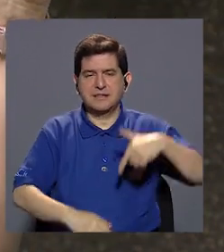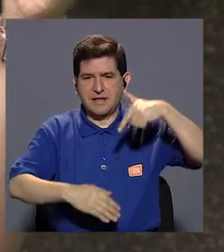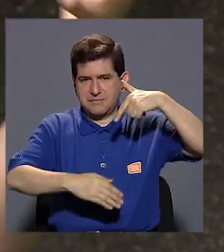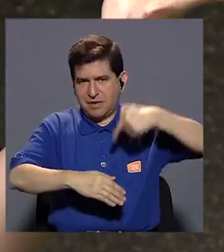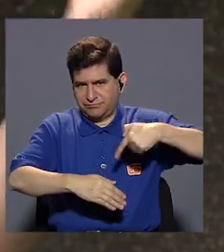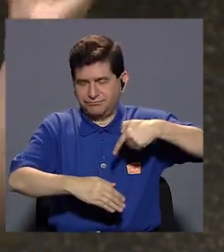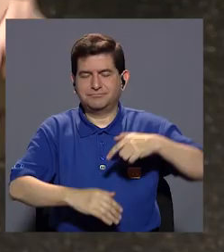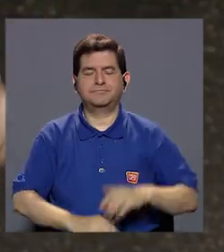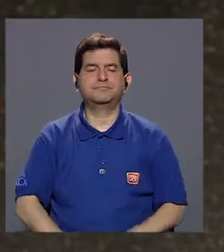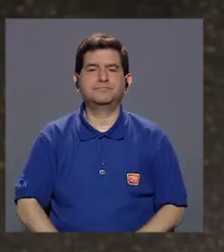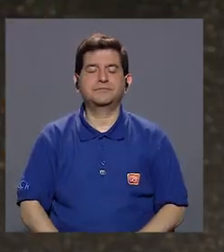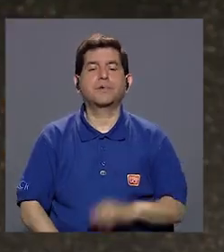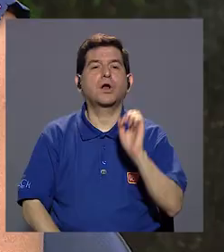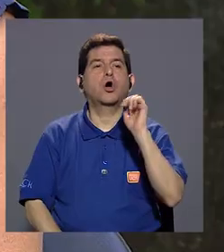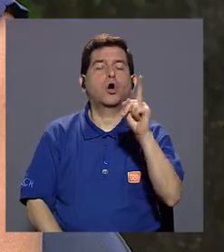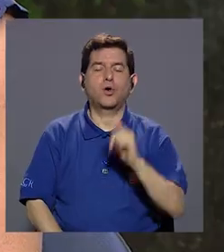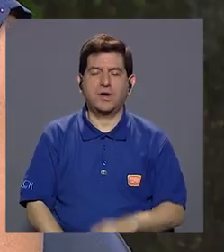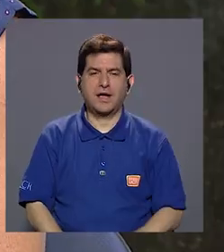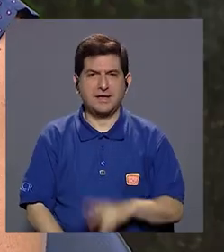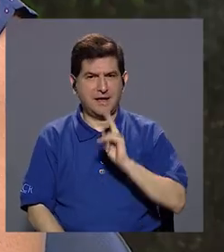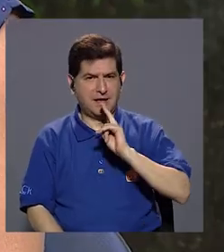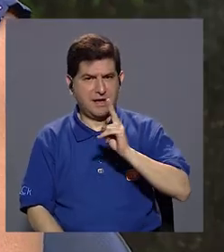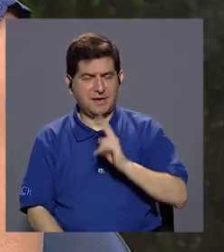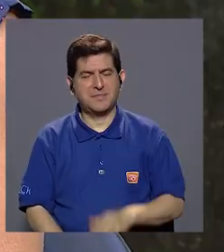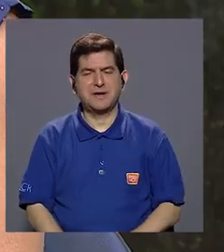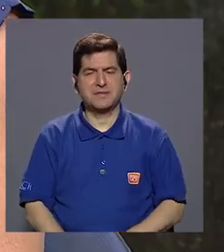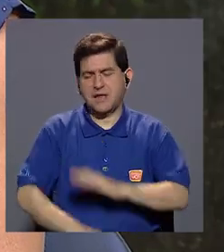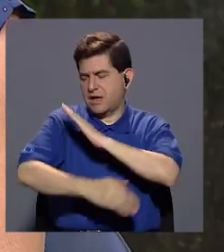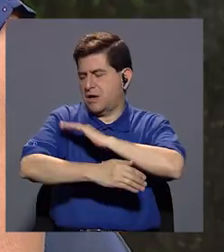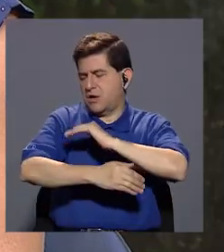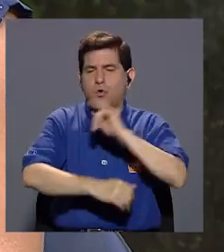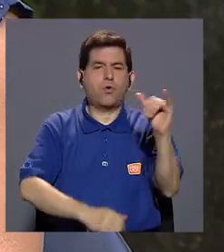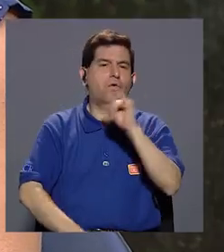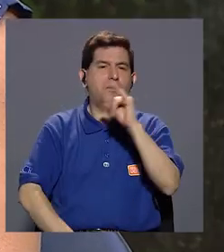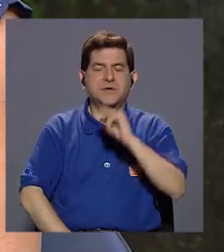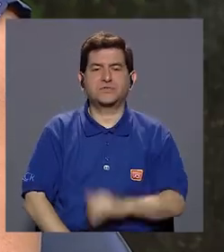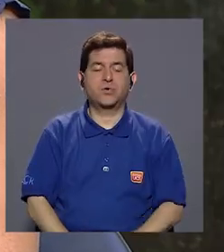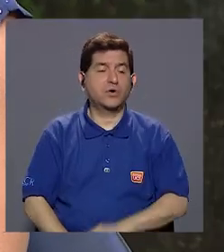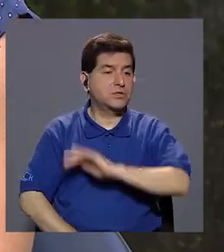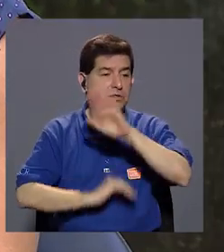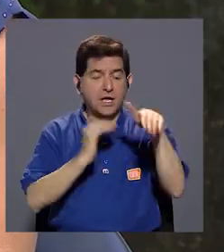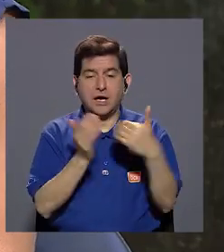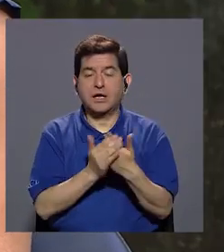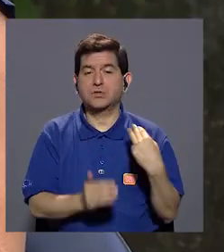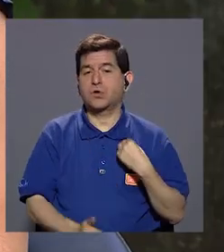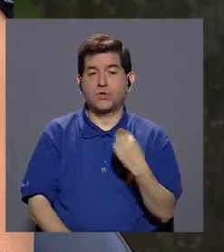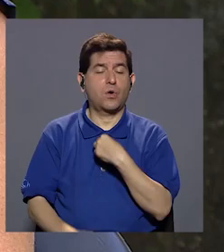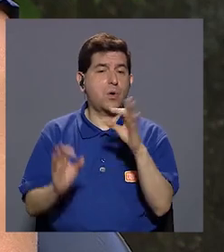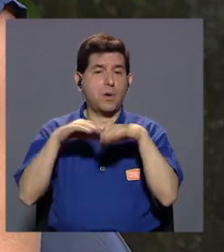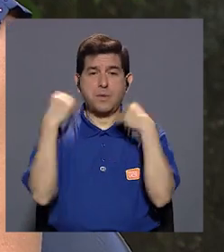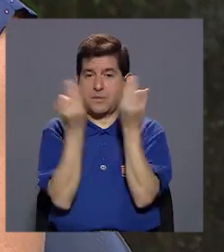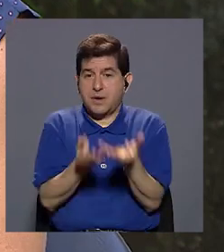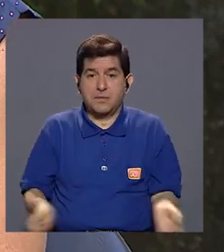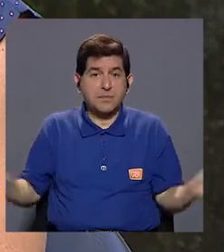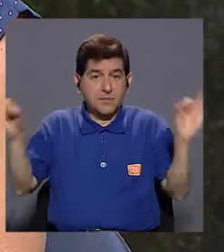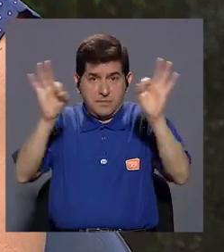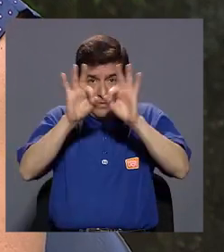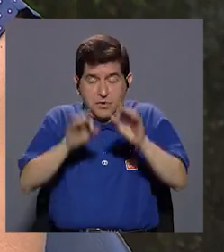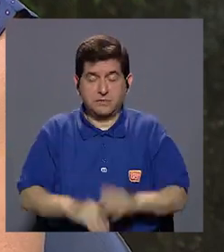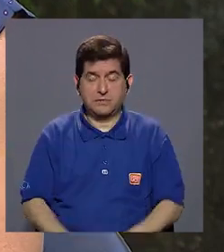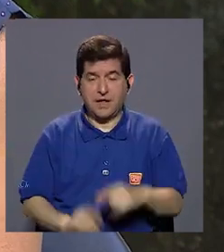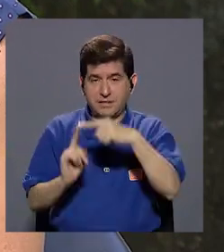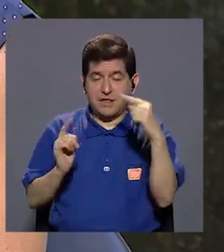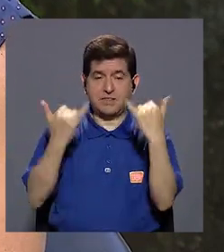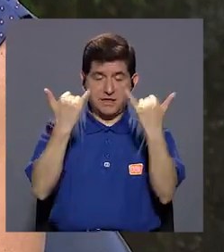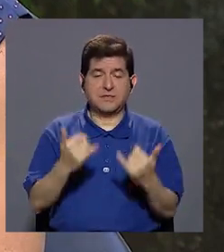de vacunación. Ok. Bueno, en realidad, con las mascotas es igual que con cualquier otro miembro de la familia. Es muy importante,